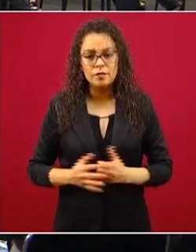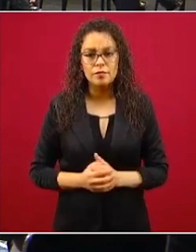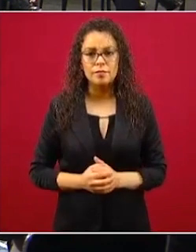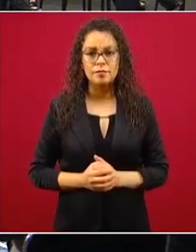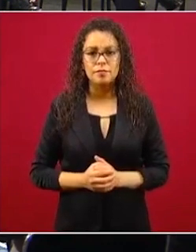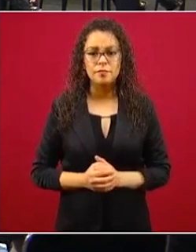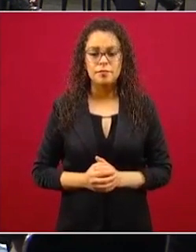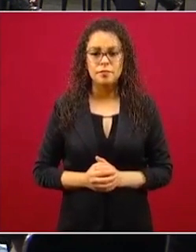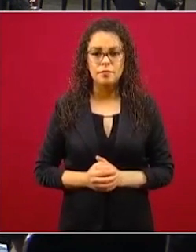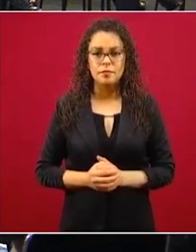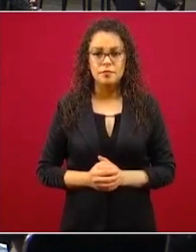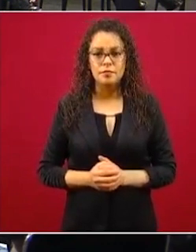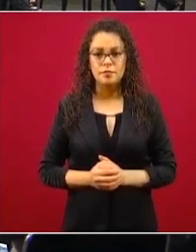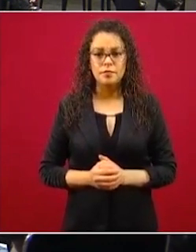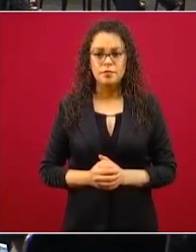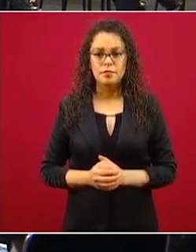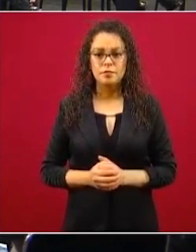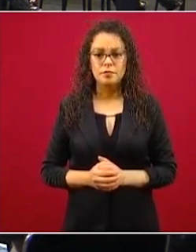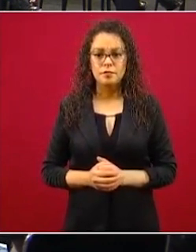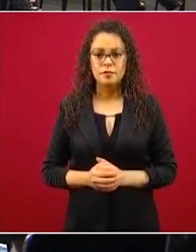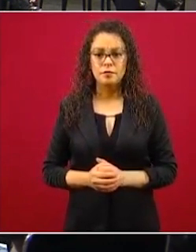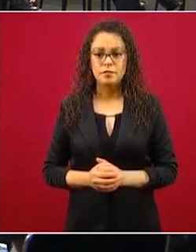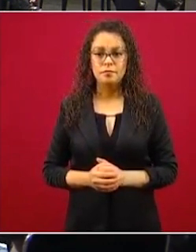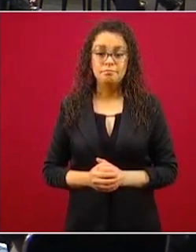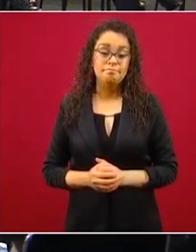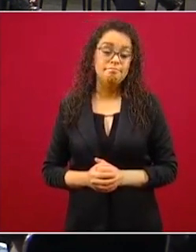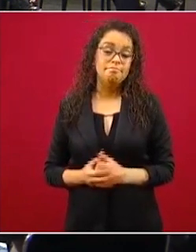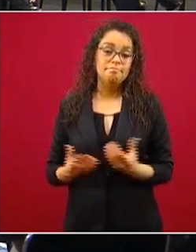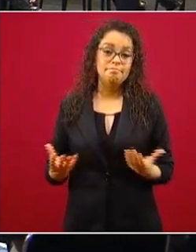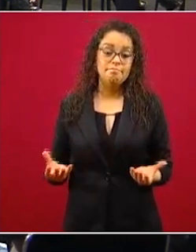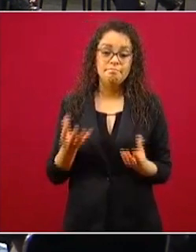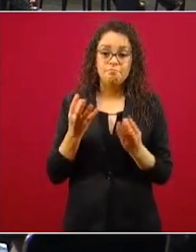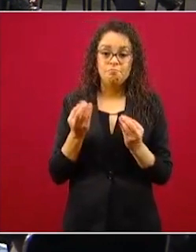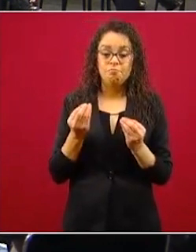Pues hubo mucha robadera.